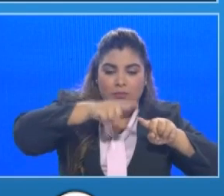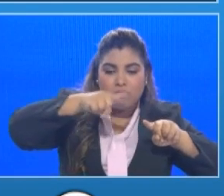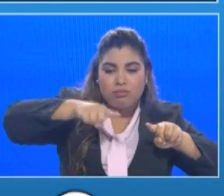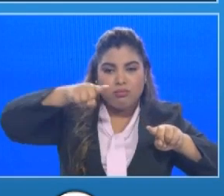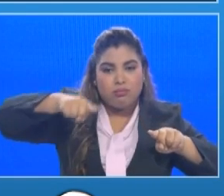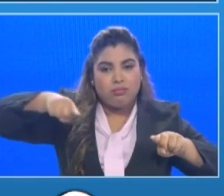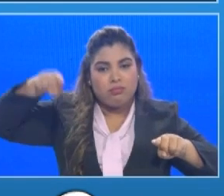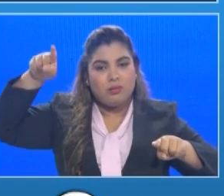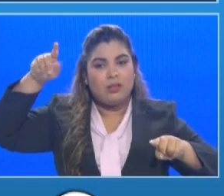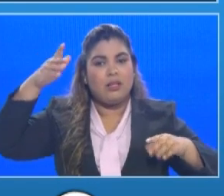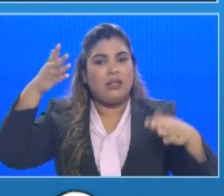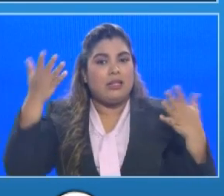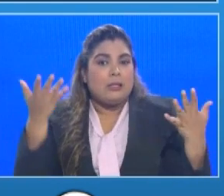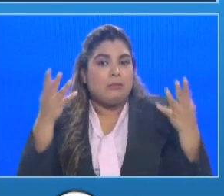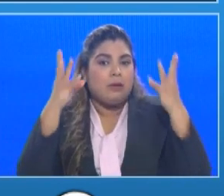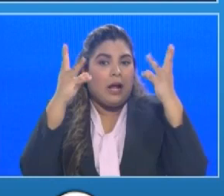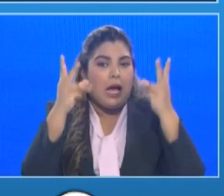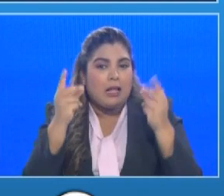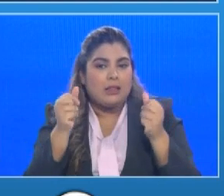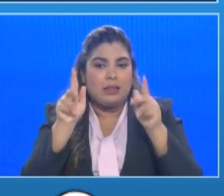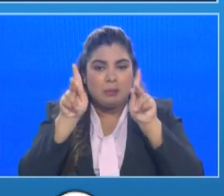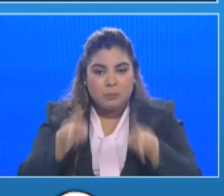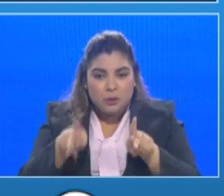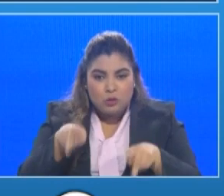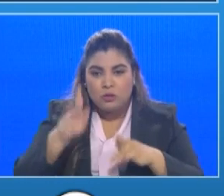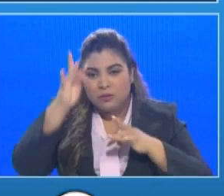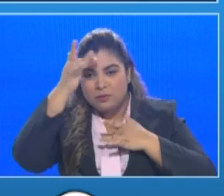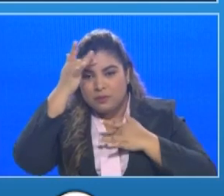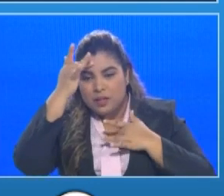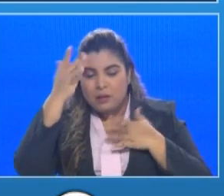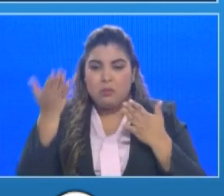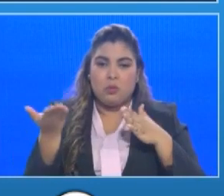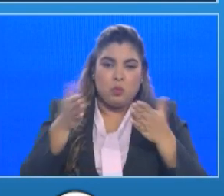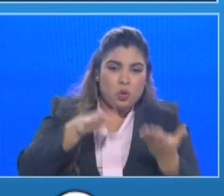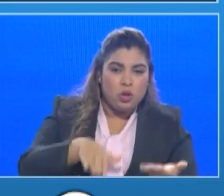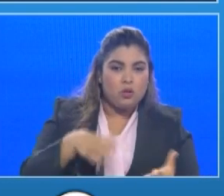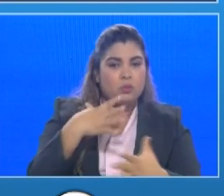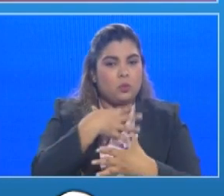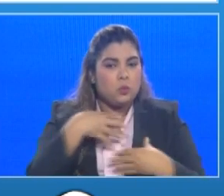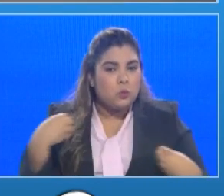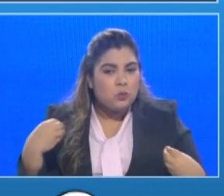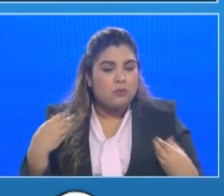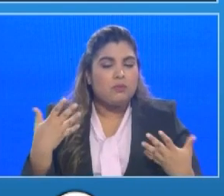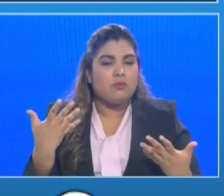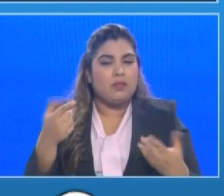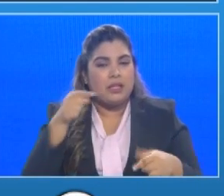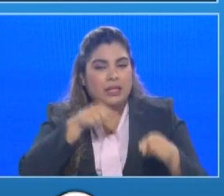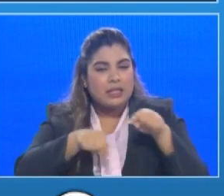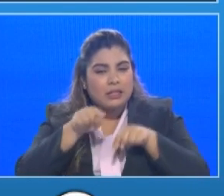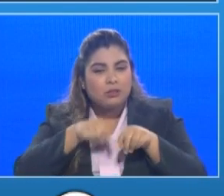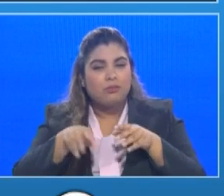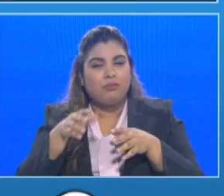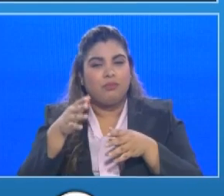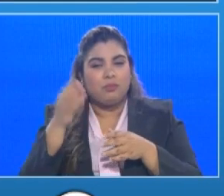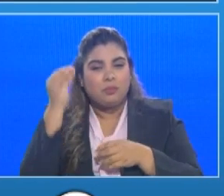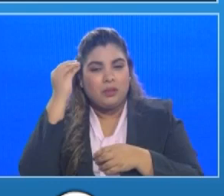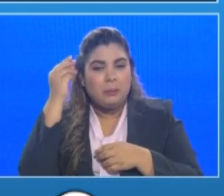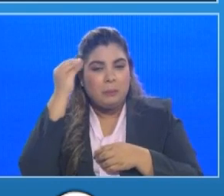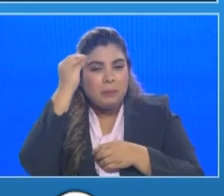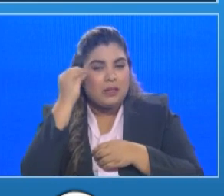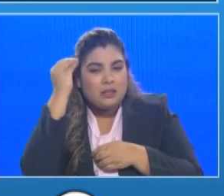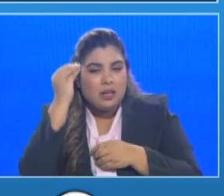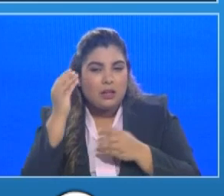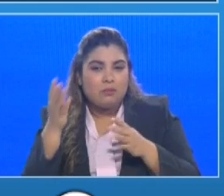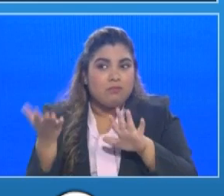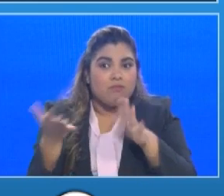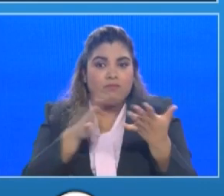venido hablando en varias sesiones ¿no? y es básicamente eso nos da una idea del grado de transmisibilidad o del